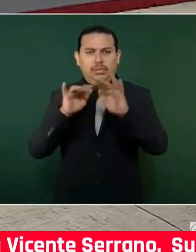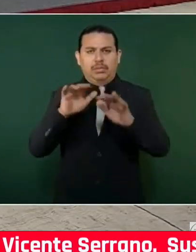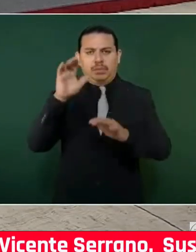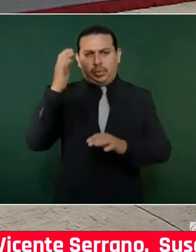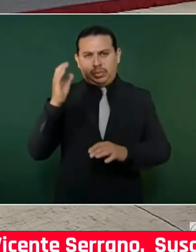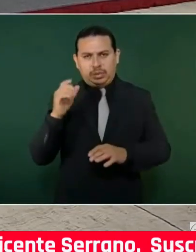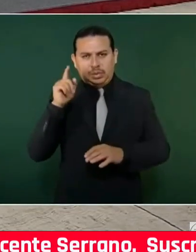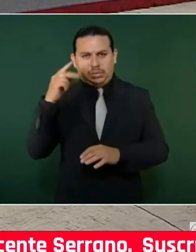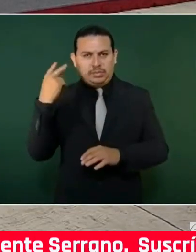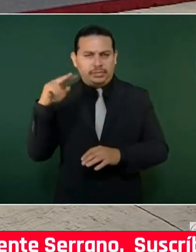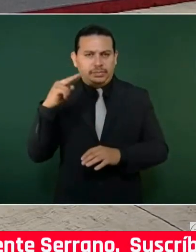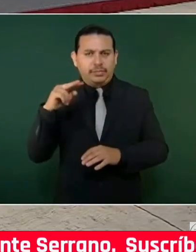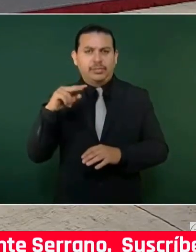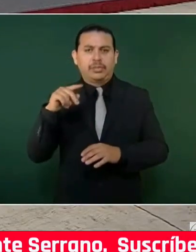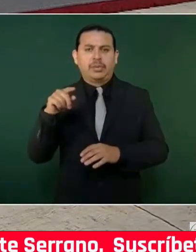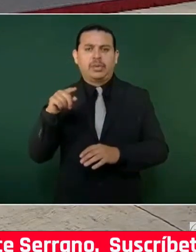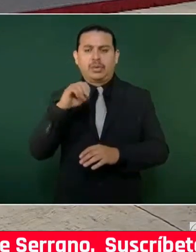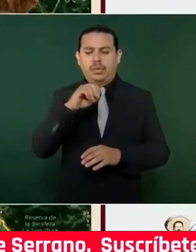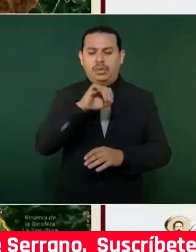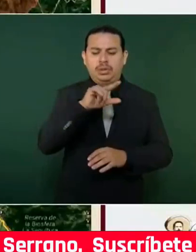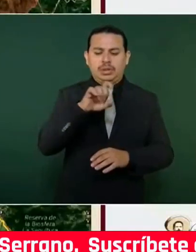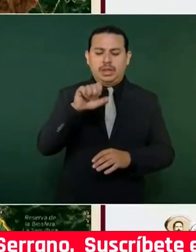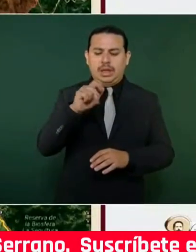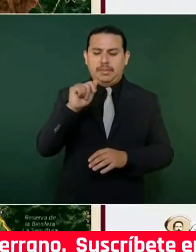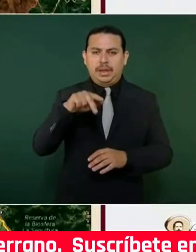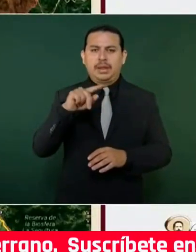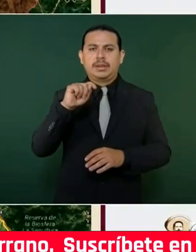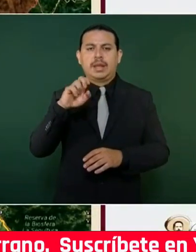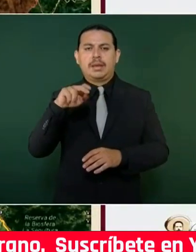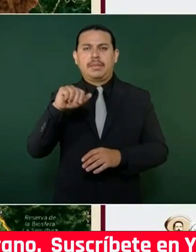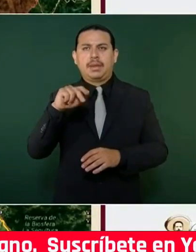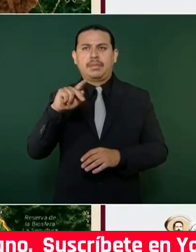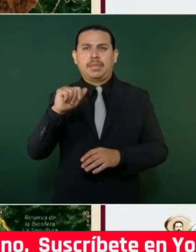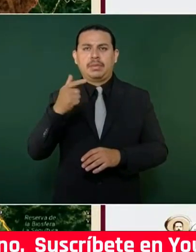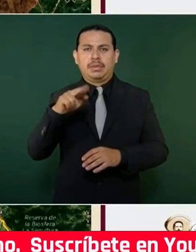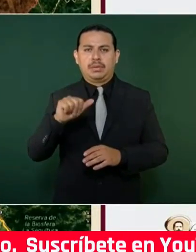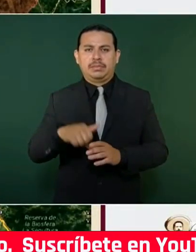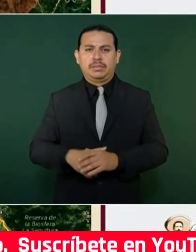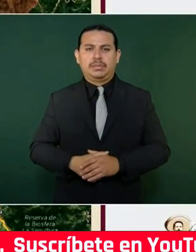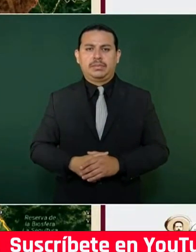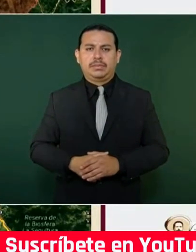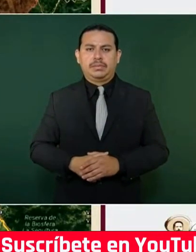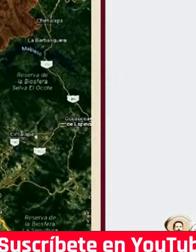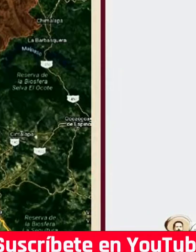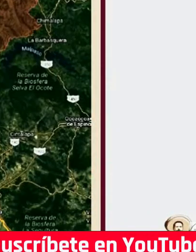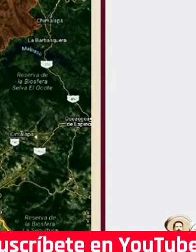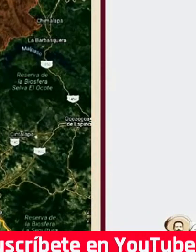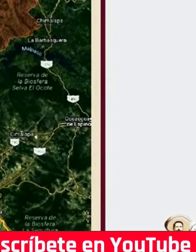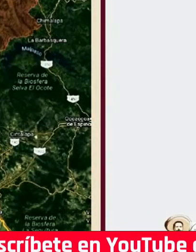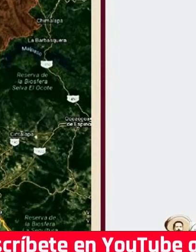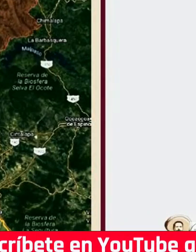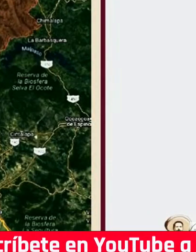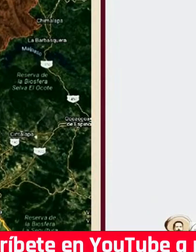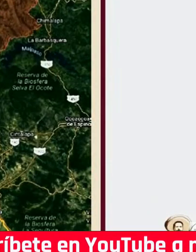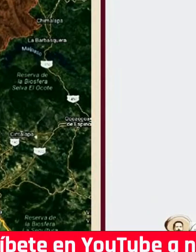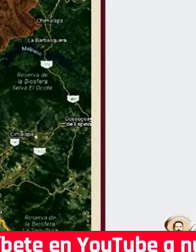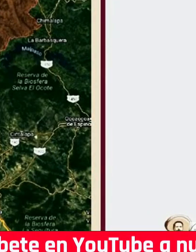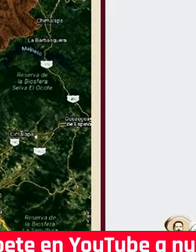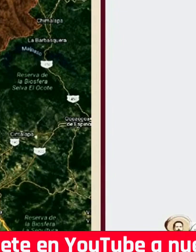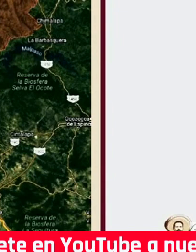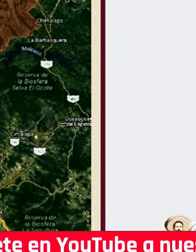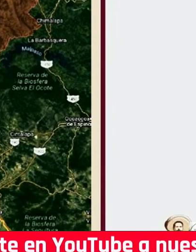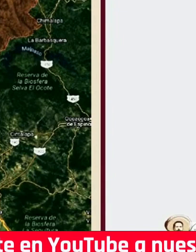ir a Oteapan, Medias Aguas, Jaltipan, Testistepec y Jesús Carranza. La que sigue, por favor.